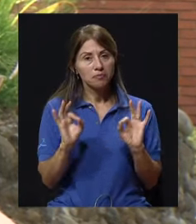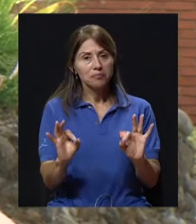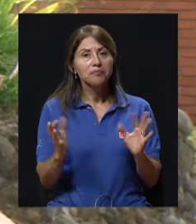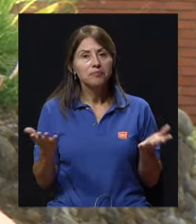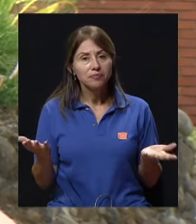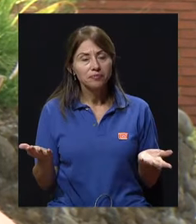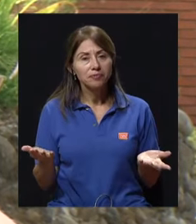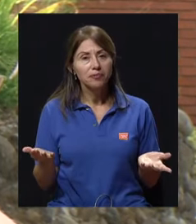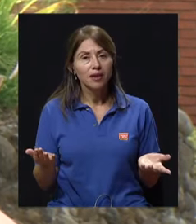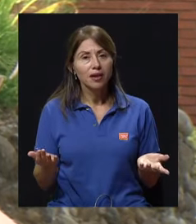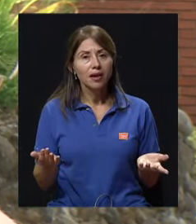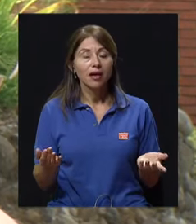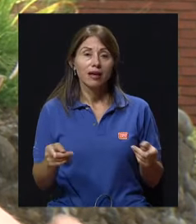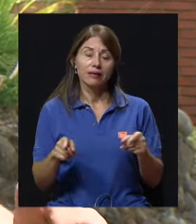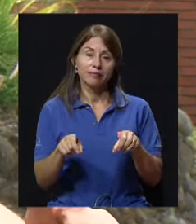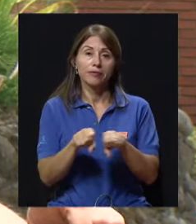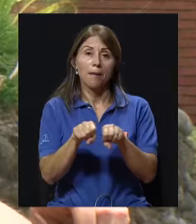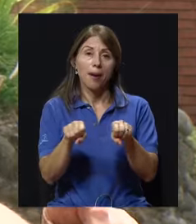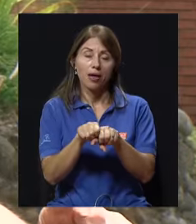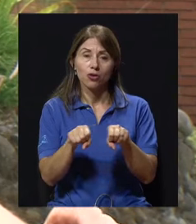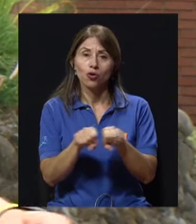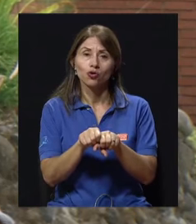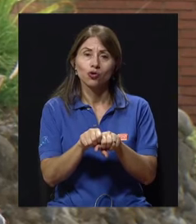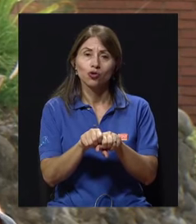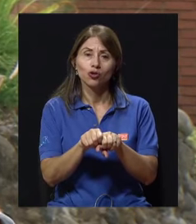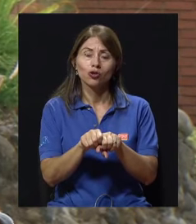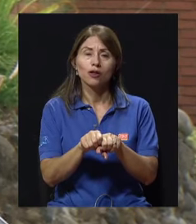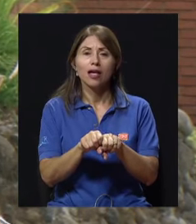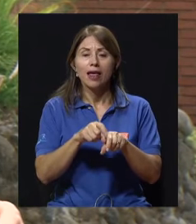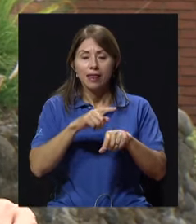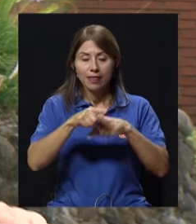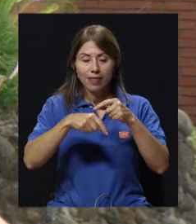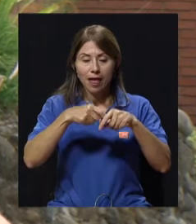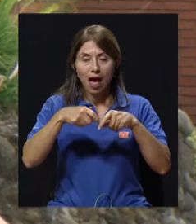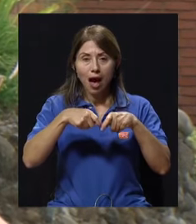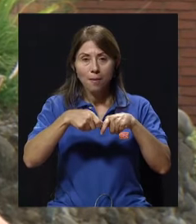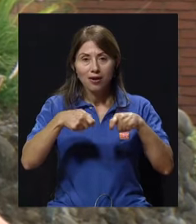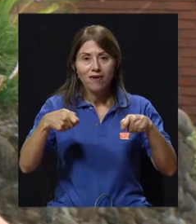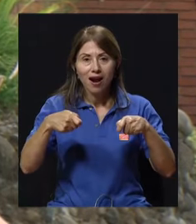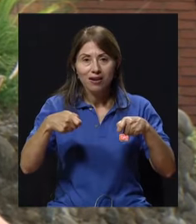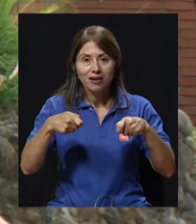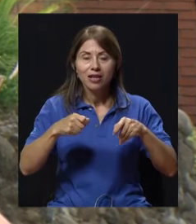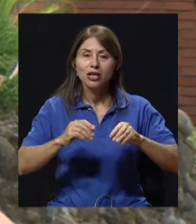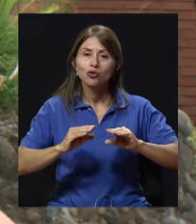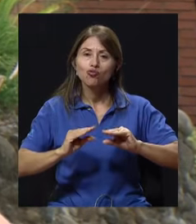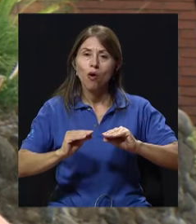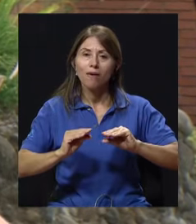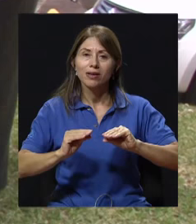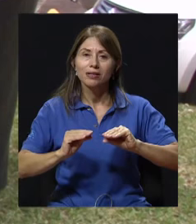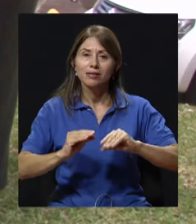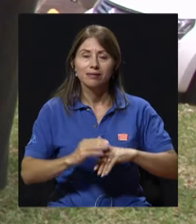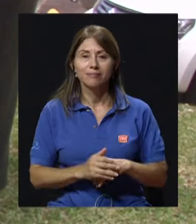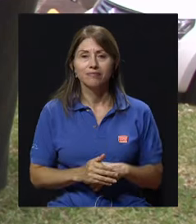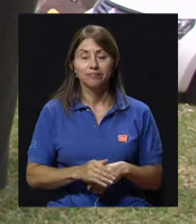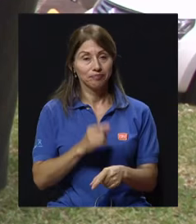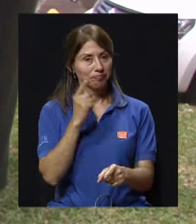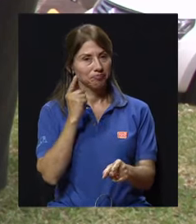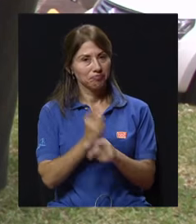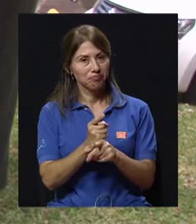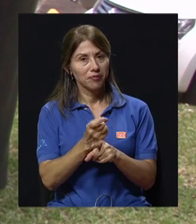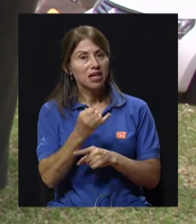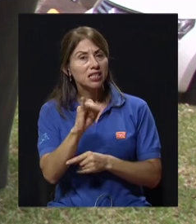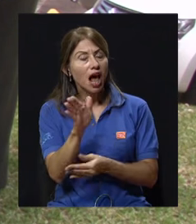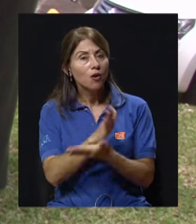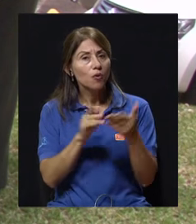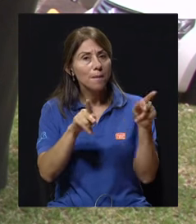Y sí, zapatos que sean de amarrar y suaves. Correcto. Si alguna persona,